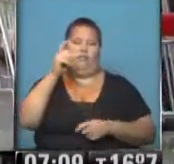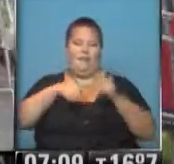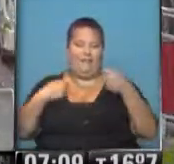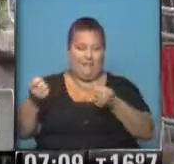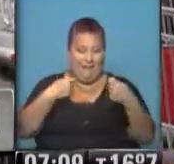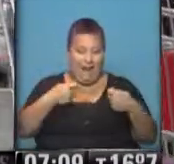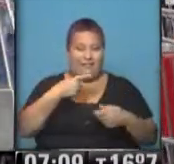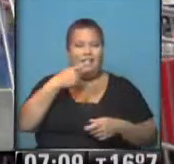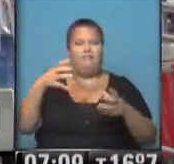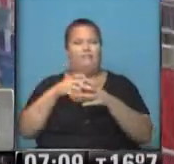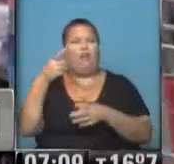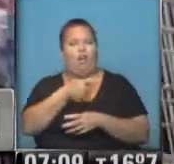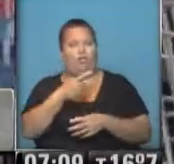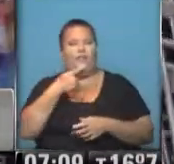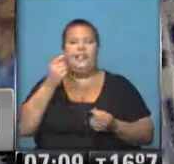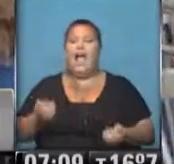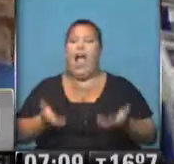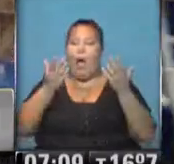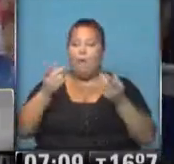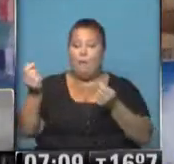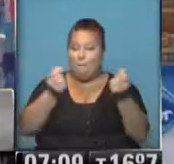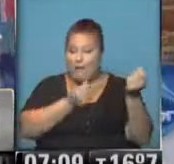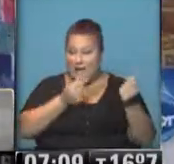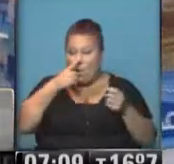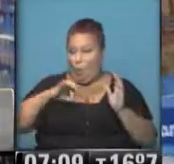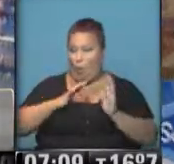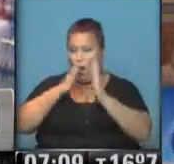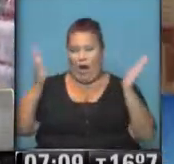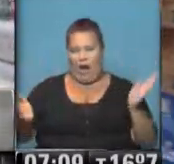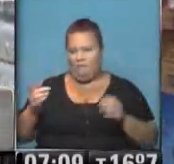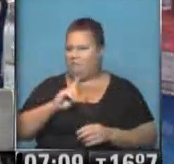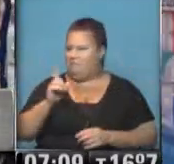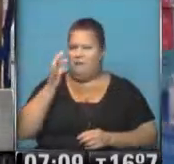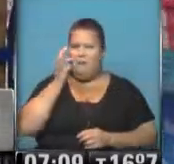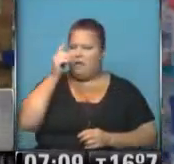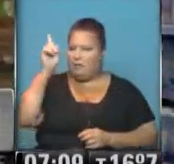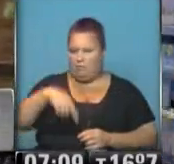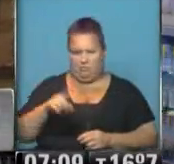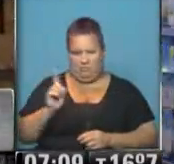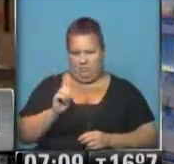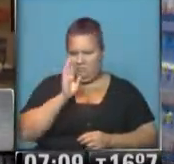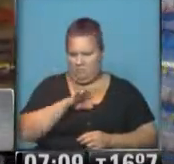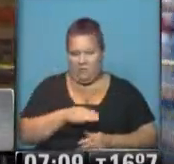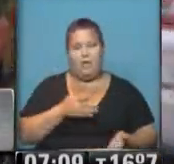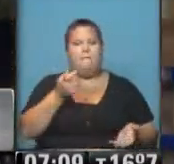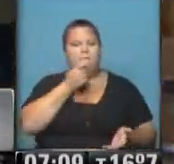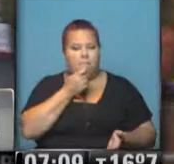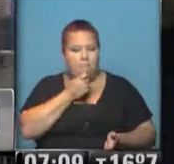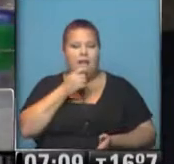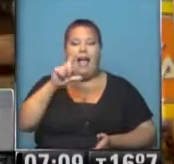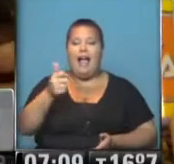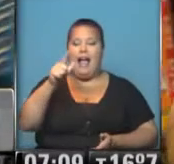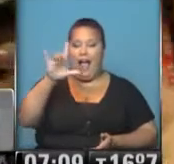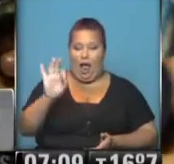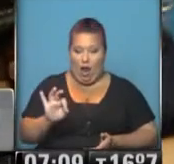diputados de la oposición y aseguraron que el incremento de los precios en el último año no fue del 40%. Por ejemplo, Antonio Caló,